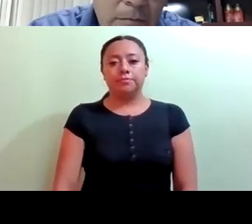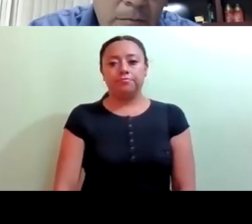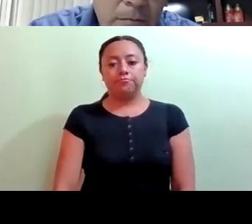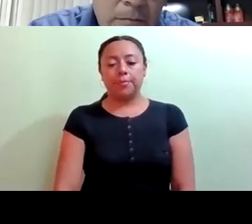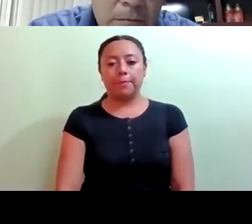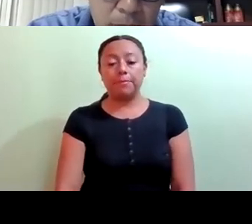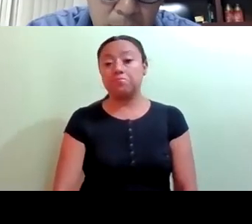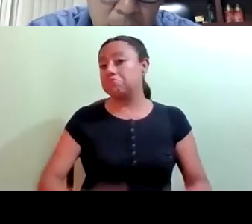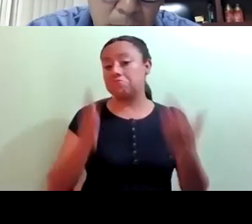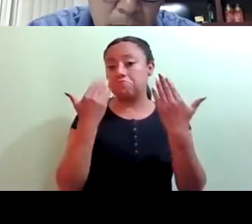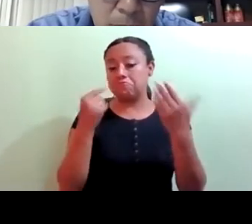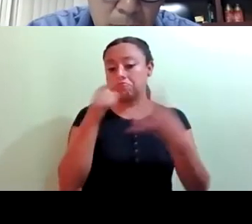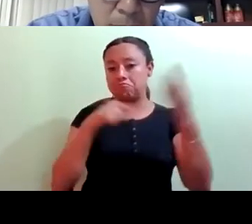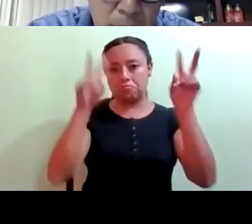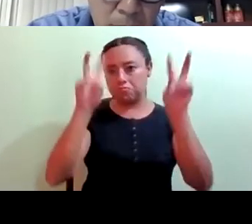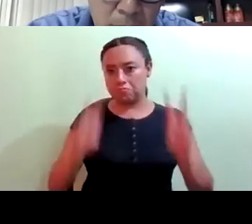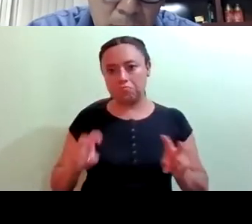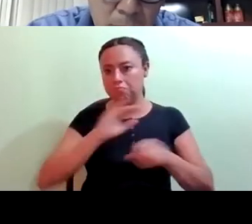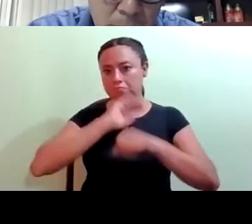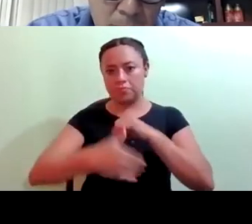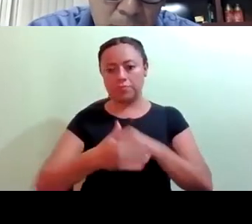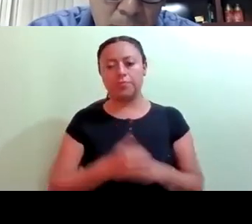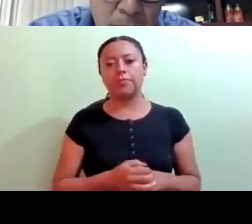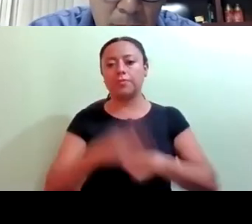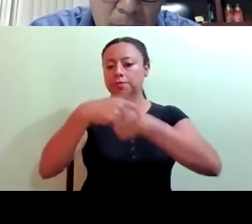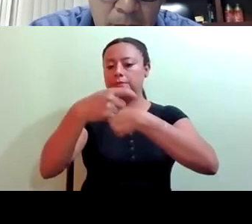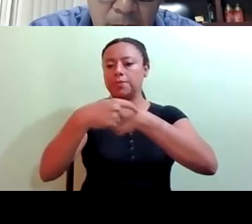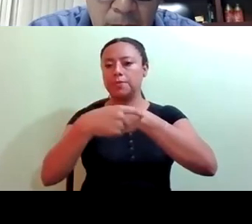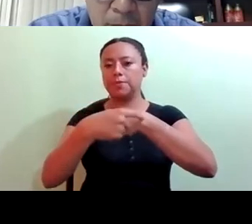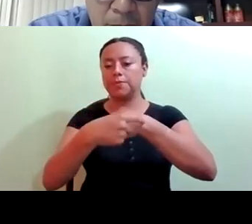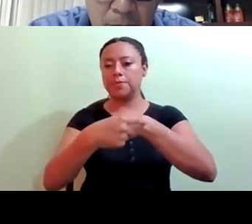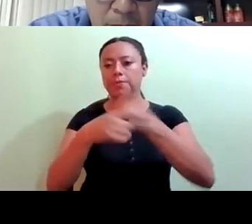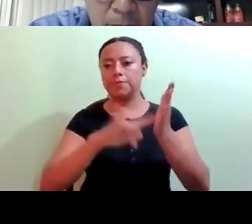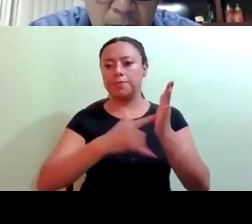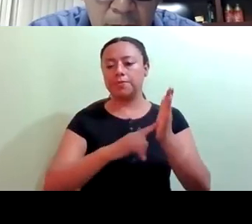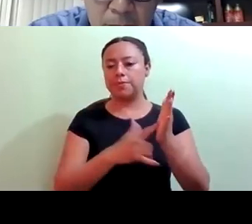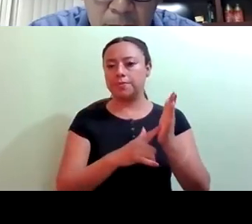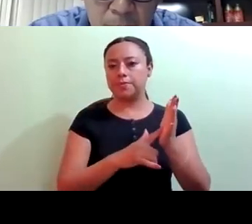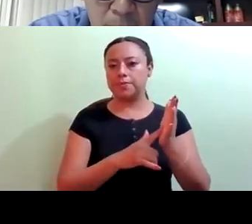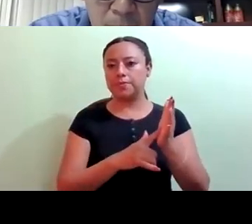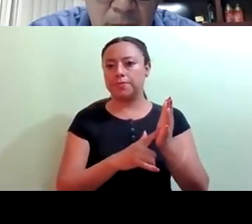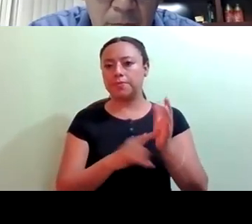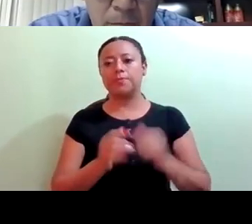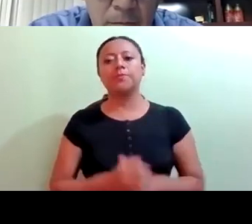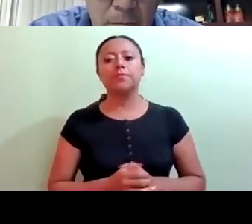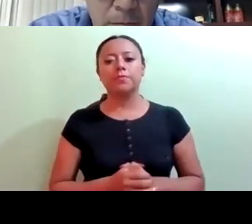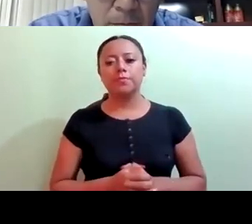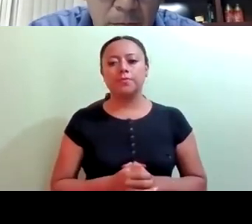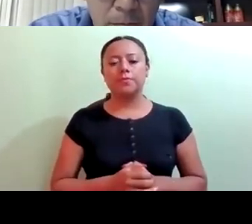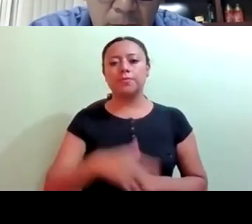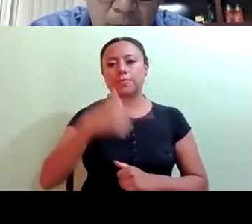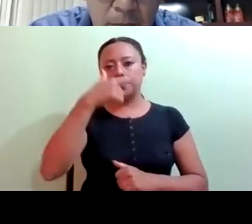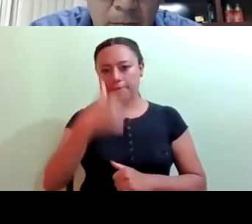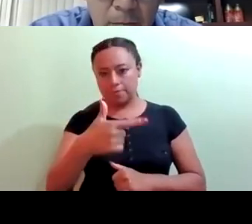No existiendo más temas pendientes por tratar y siendo las 17 con 59 minutos, se da por